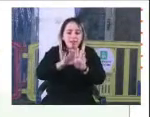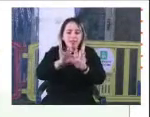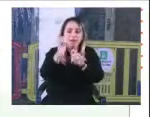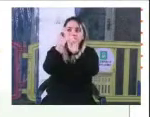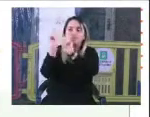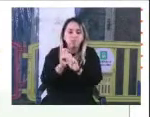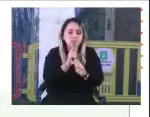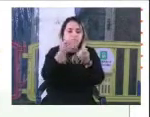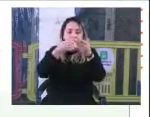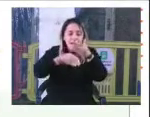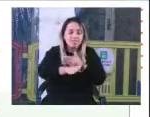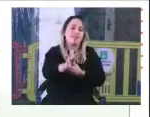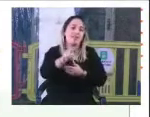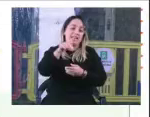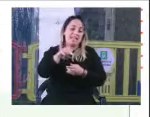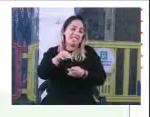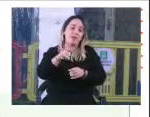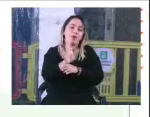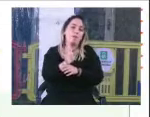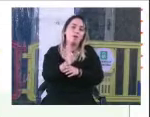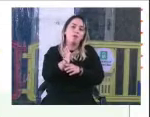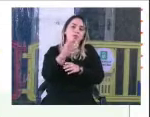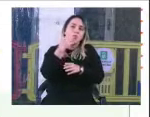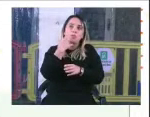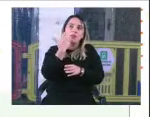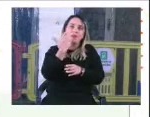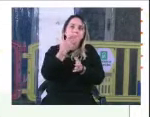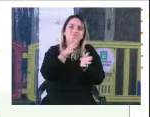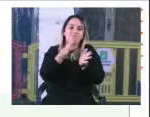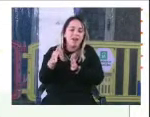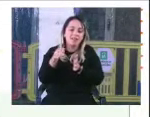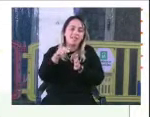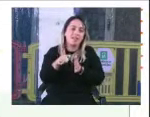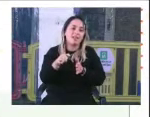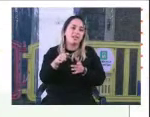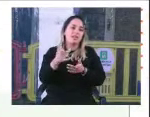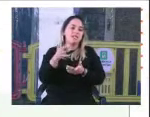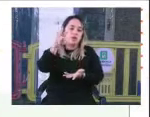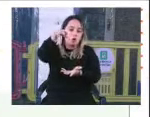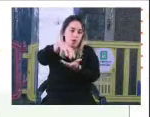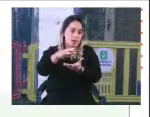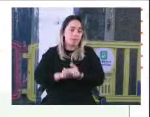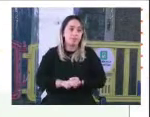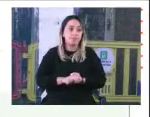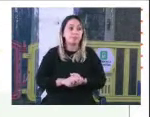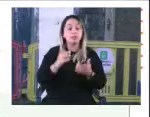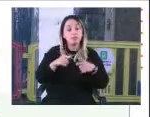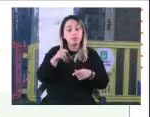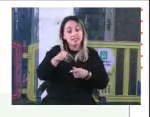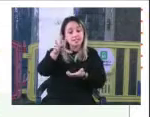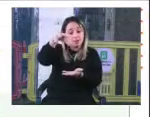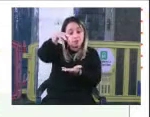poder entrar en ese pedazo que nos dejaron en ese comodato. Y ese